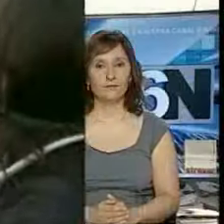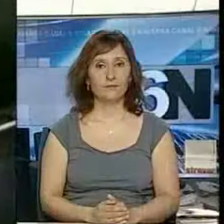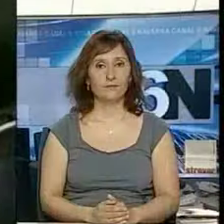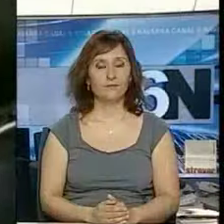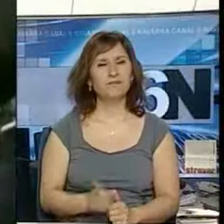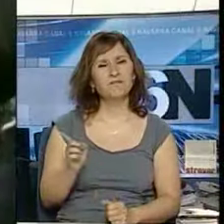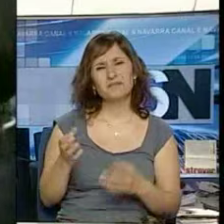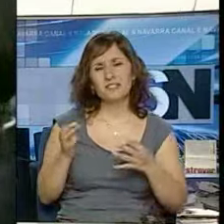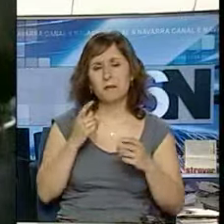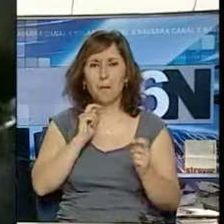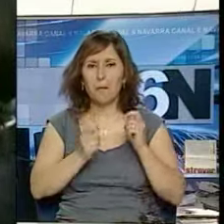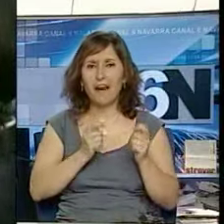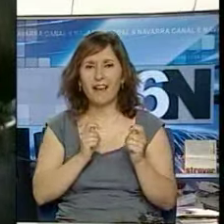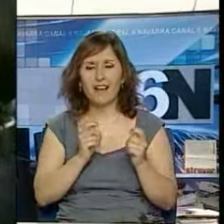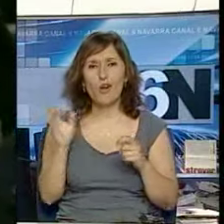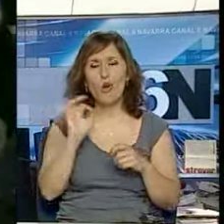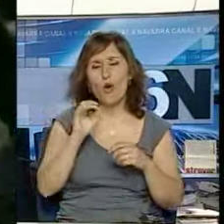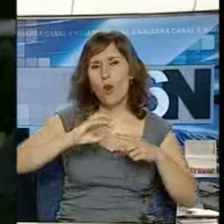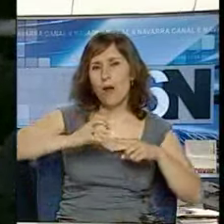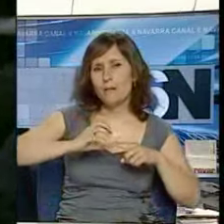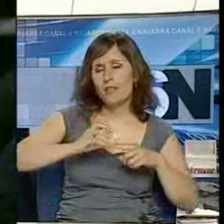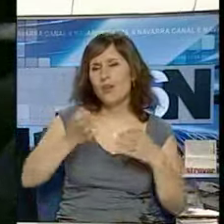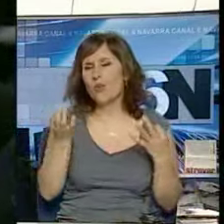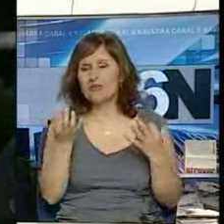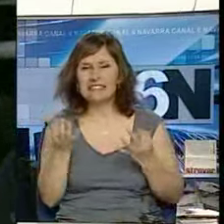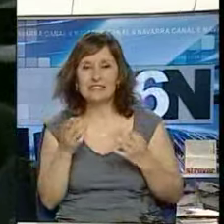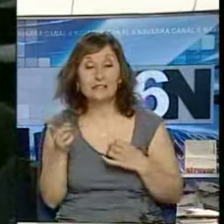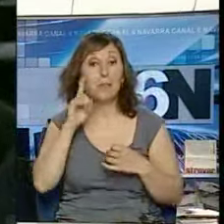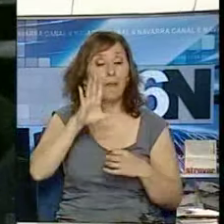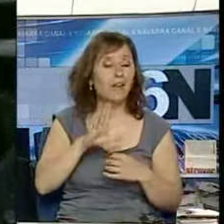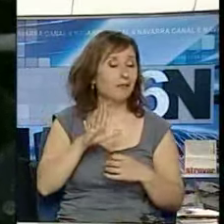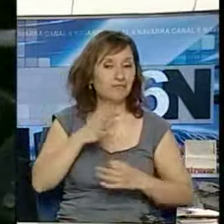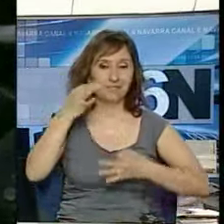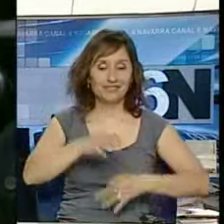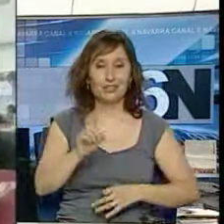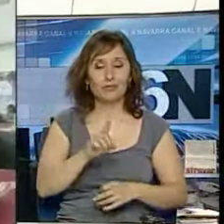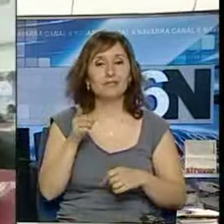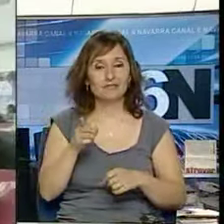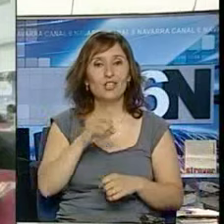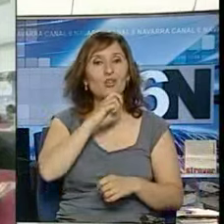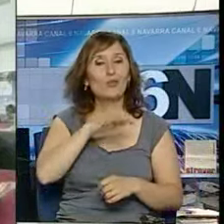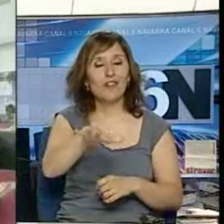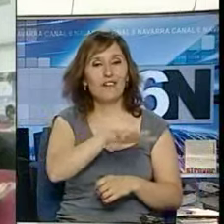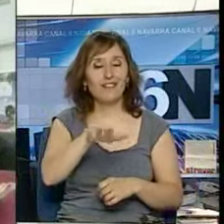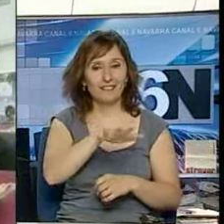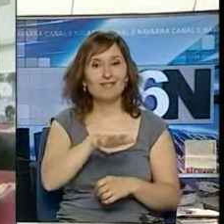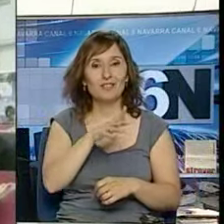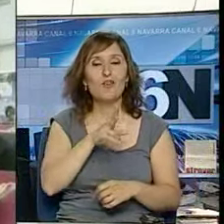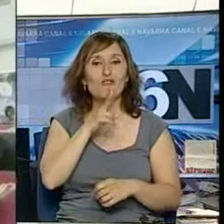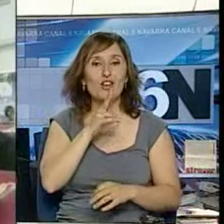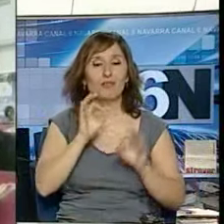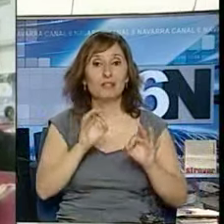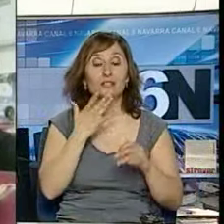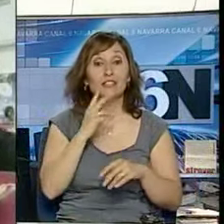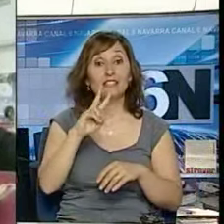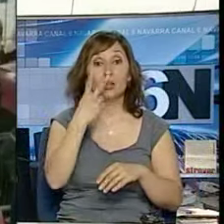¿Qué será? ¿Una maraca? ¿Un lapicero? Lo parecen, pero no. Son verduras de la huerta Tudelana y los escolares de